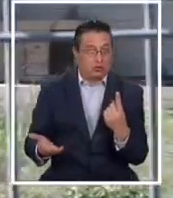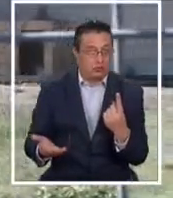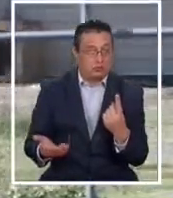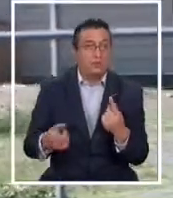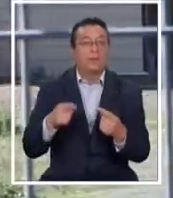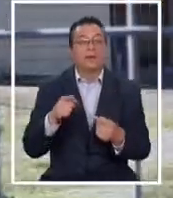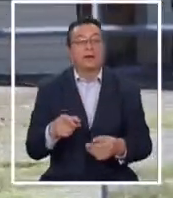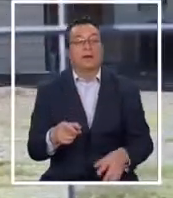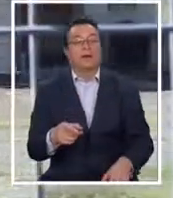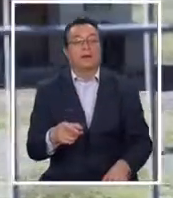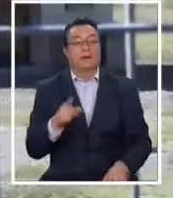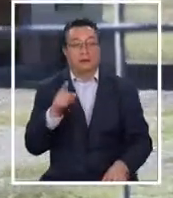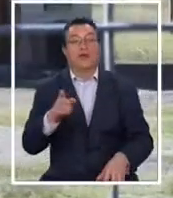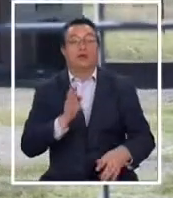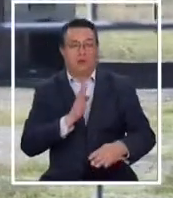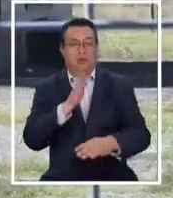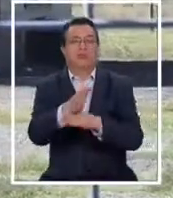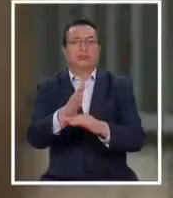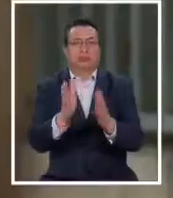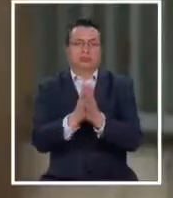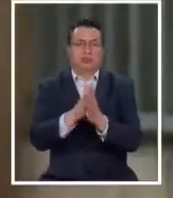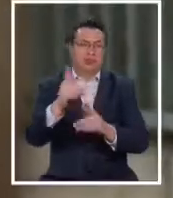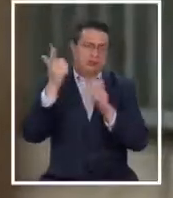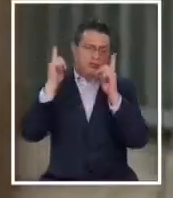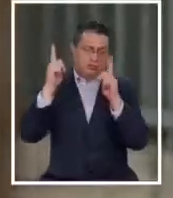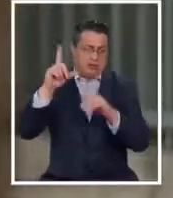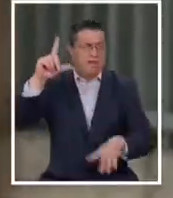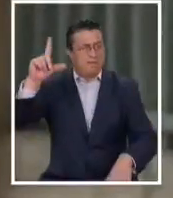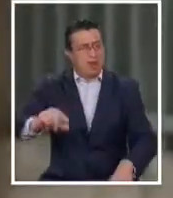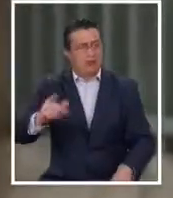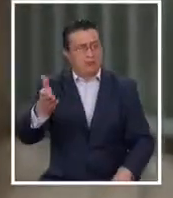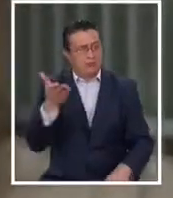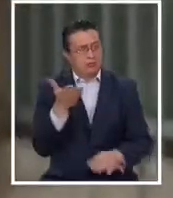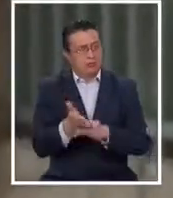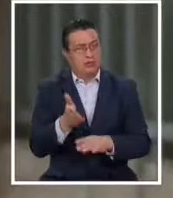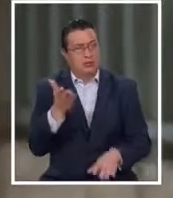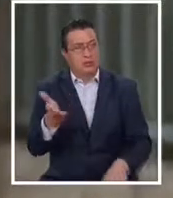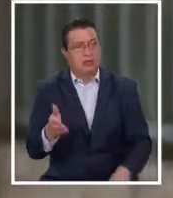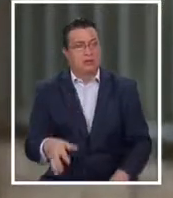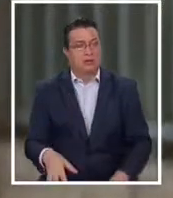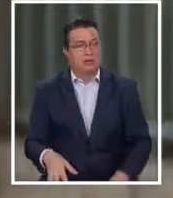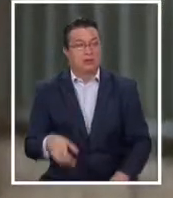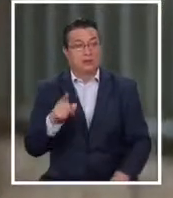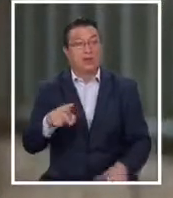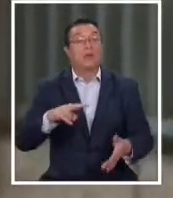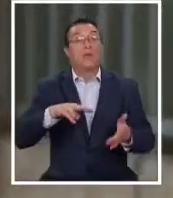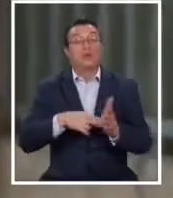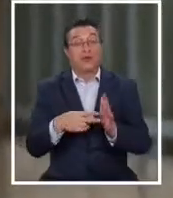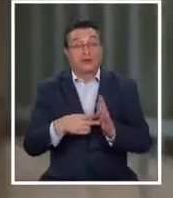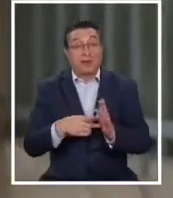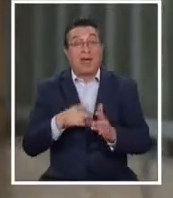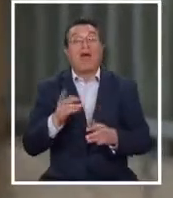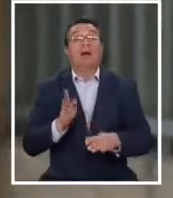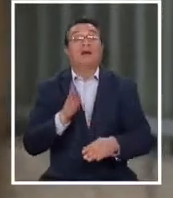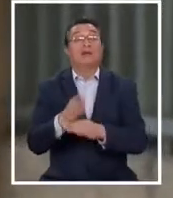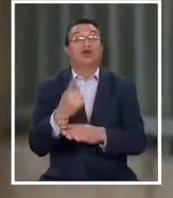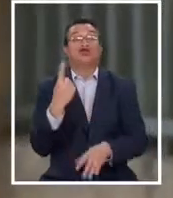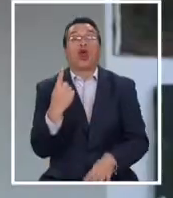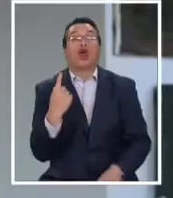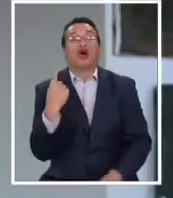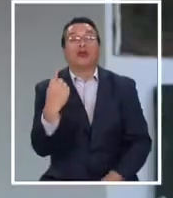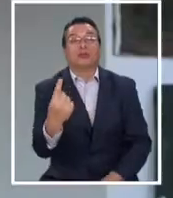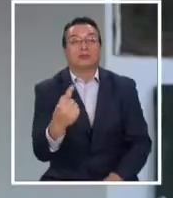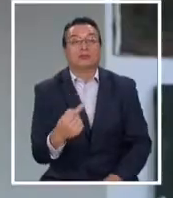Y él fue, fue a pedir que bajaran el volumen de la música. El problema es que fue solo.